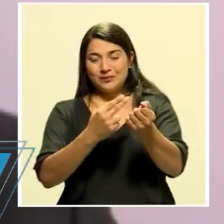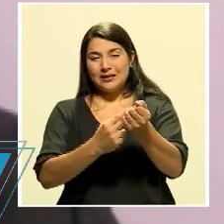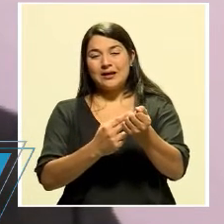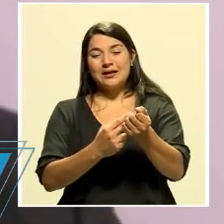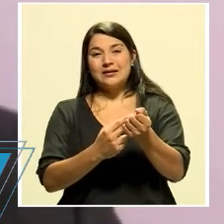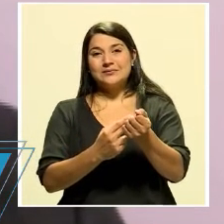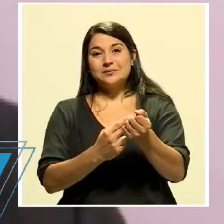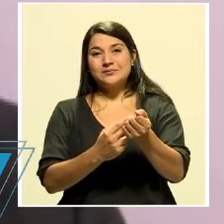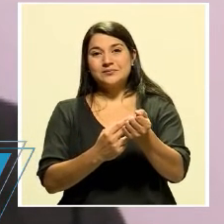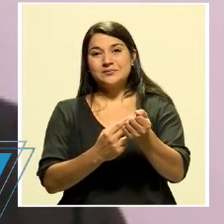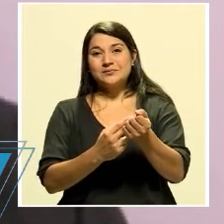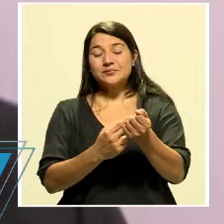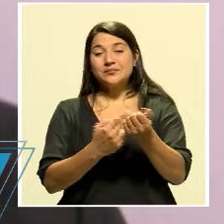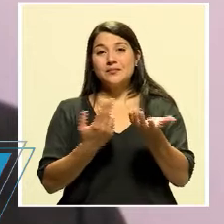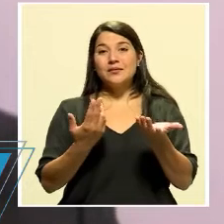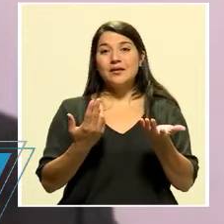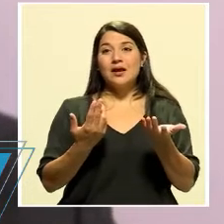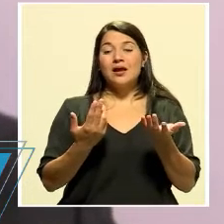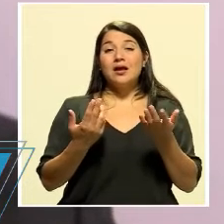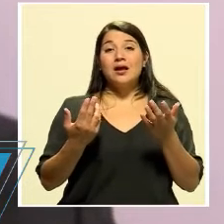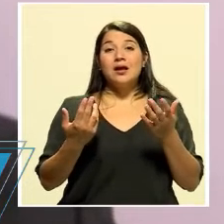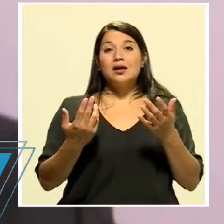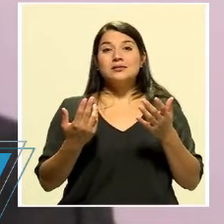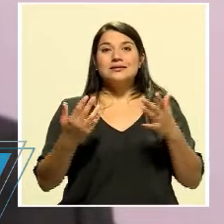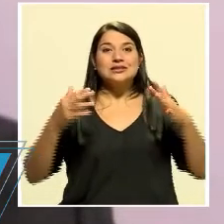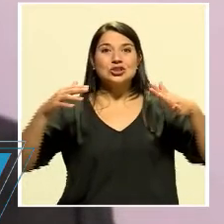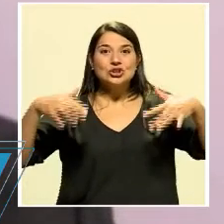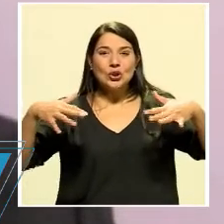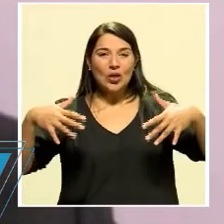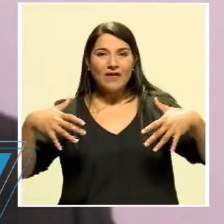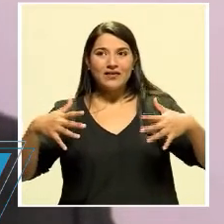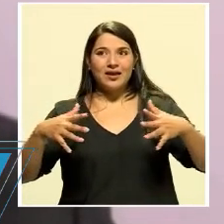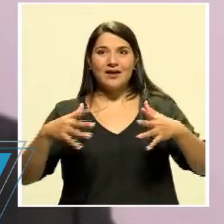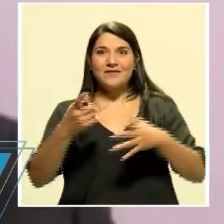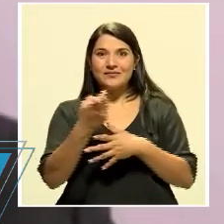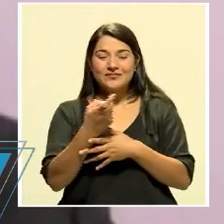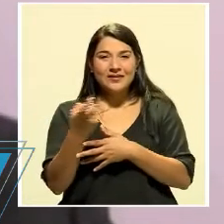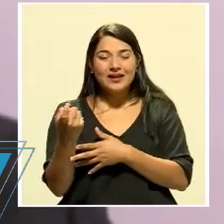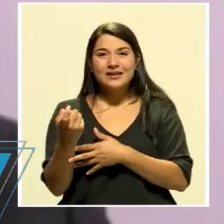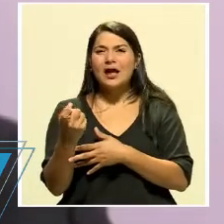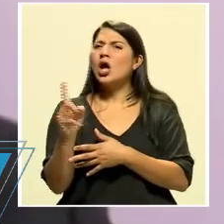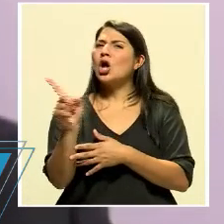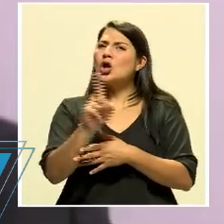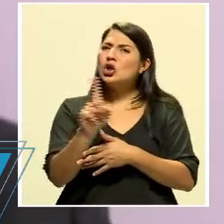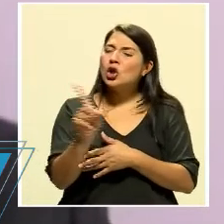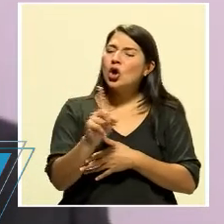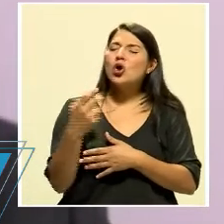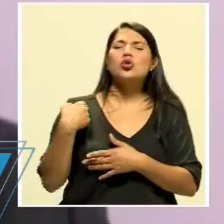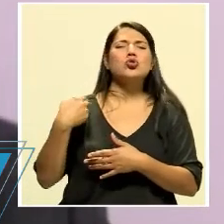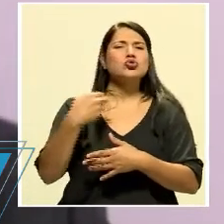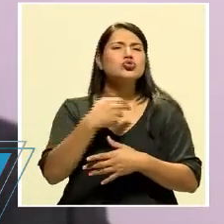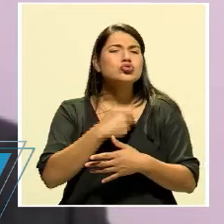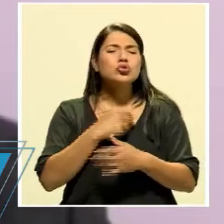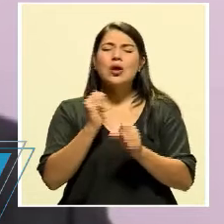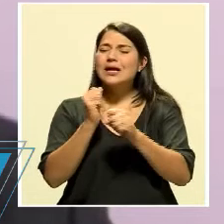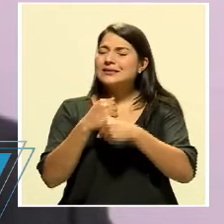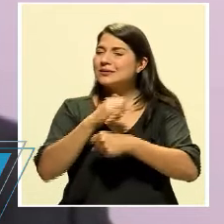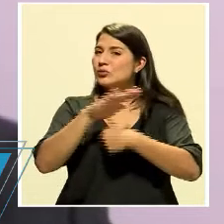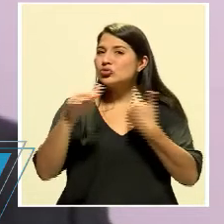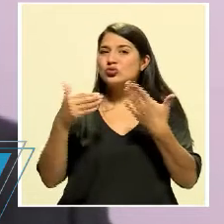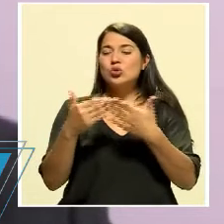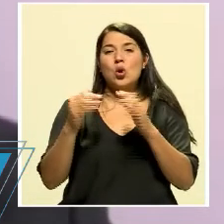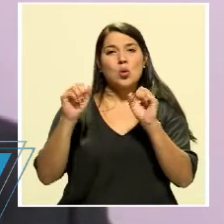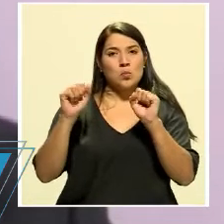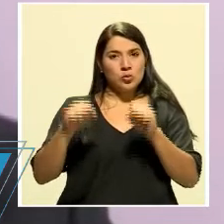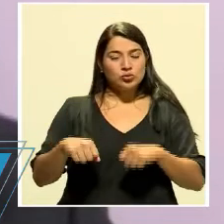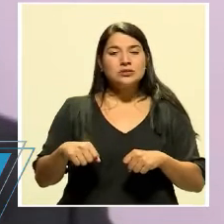han expandido todo lo que eventualmente se ha podido, Le aseguro que se ha registrado y se ha hecho todo lo posible en